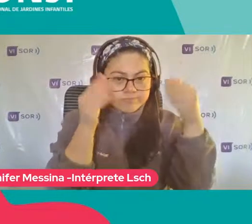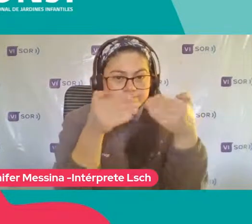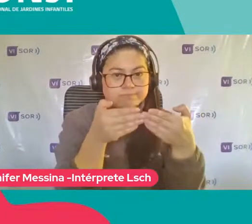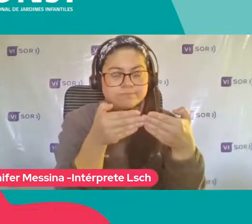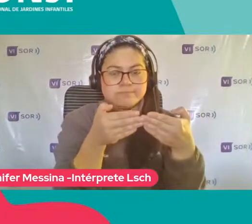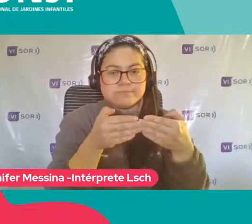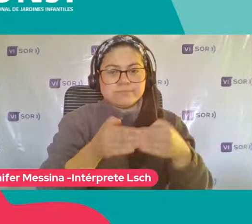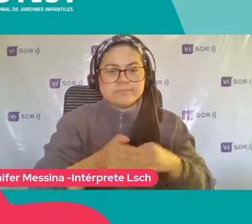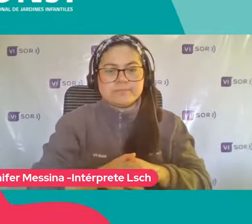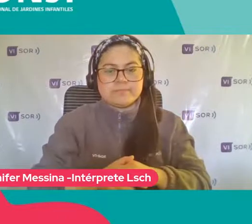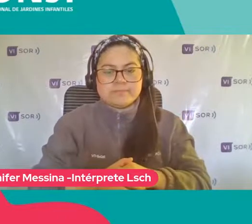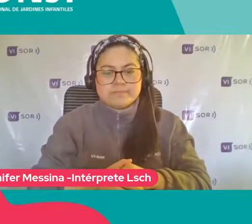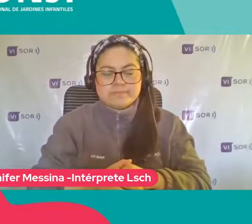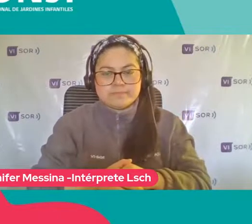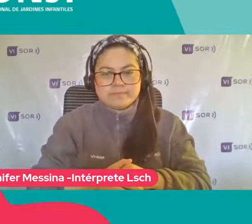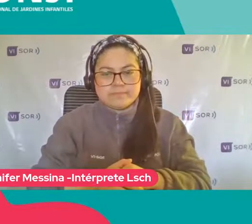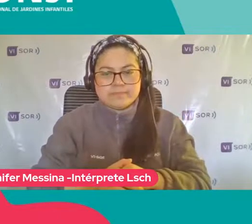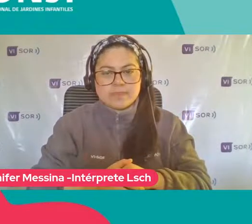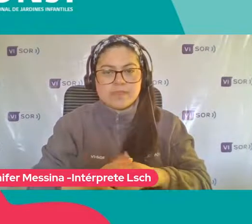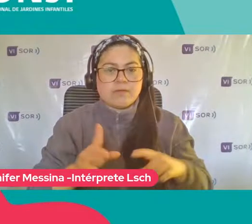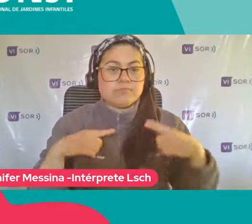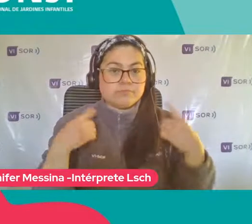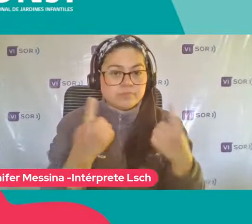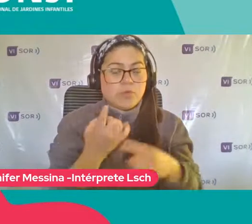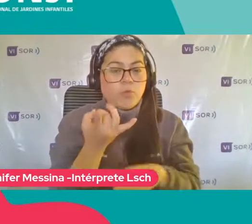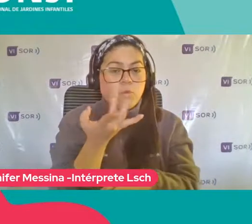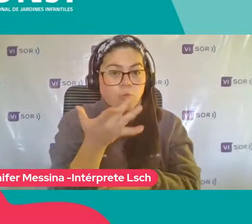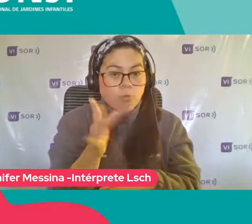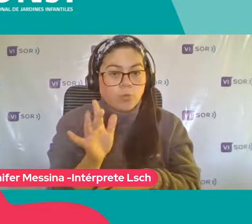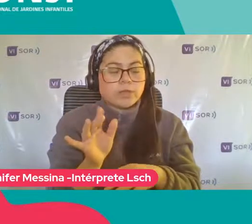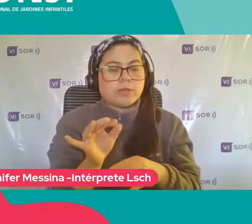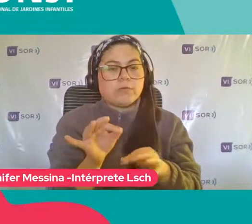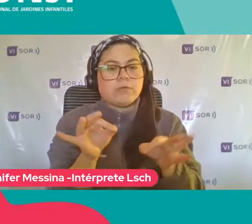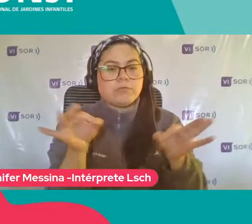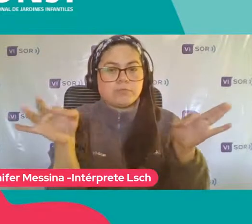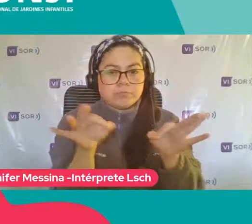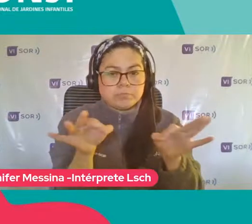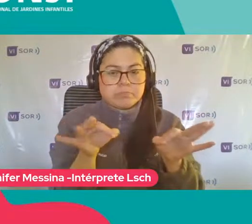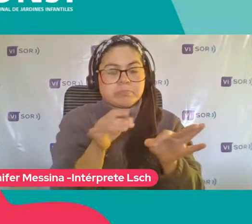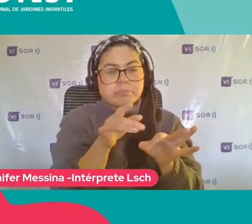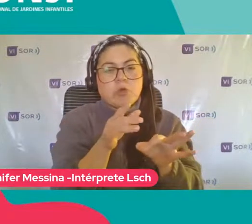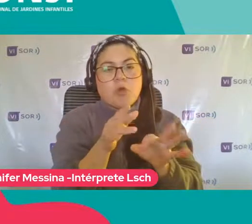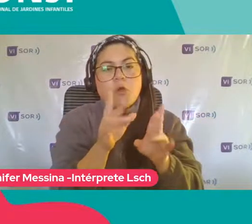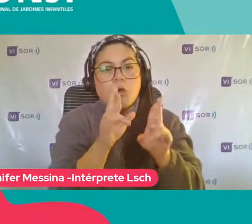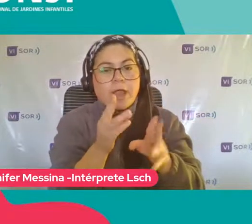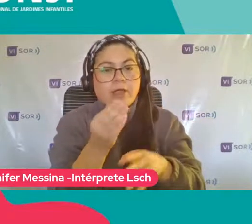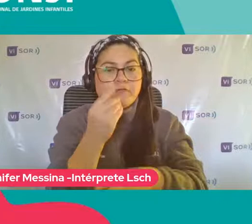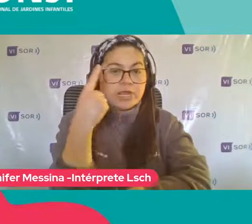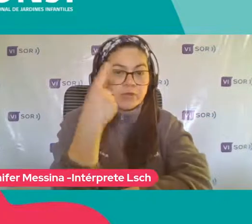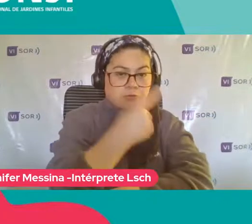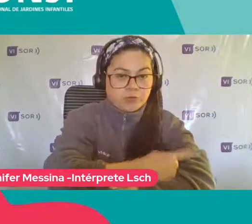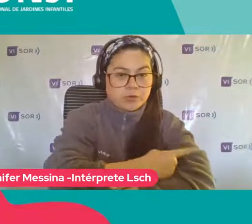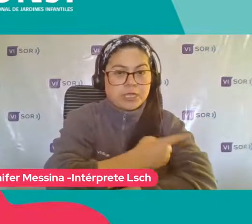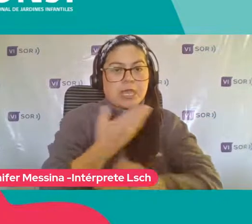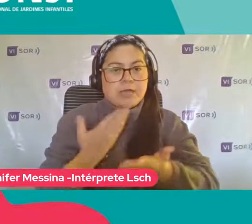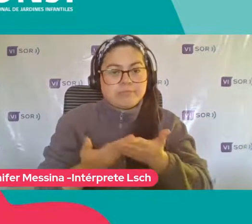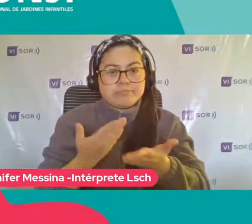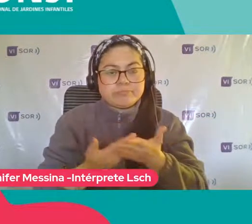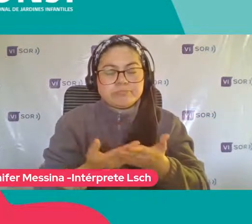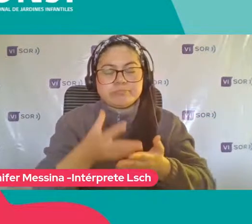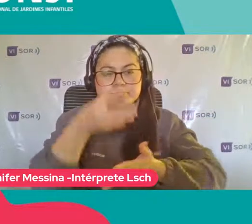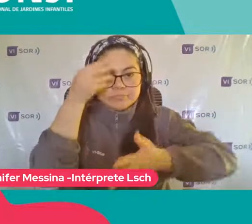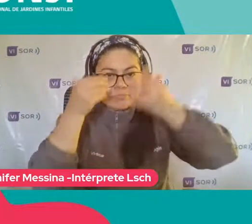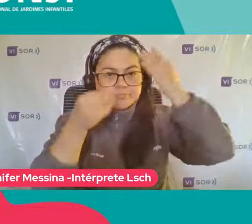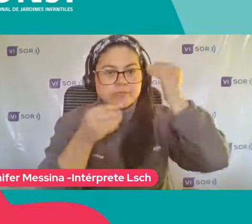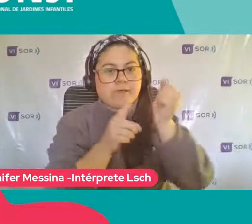solo desearles que tengan una linda jornada Que sea una jornada provechosa A las familias que